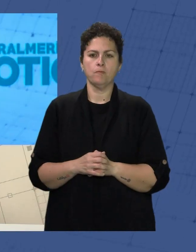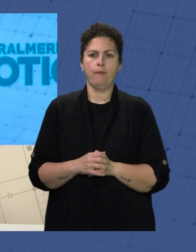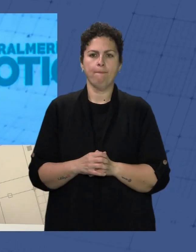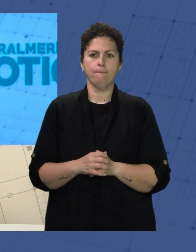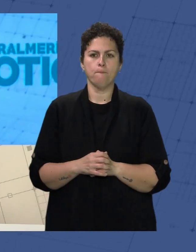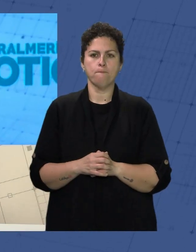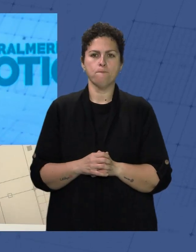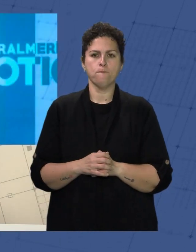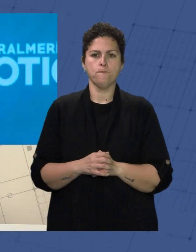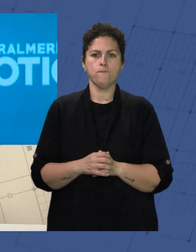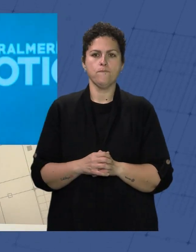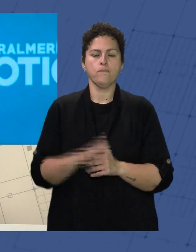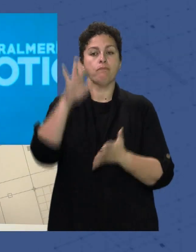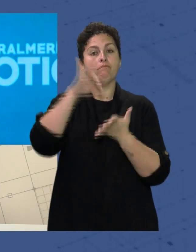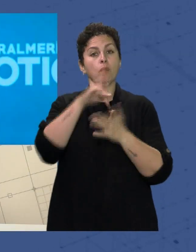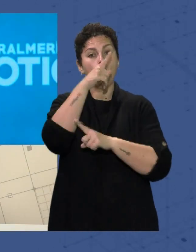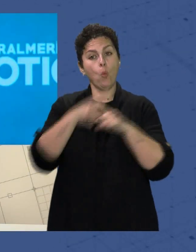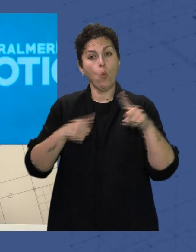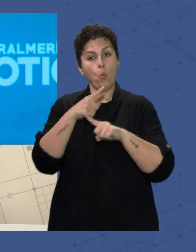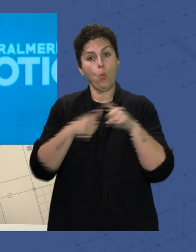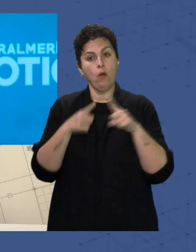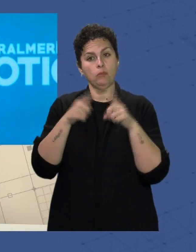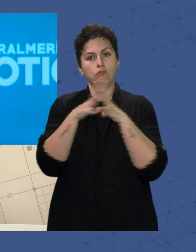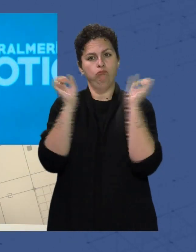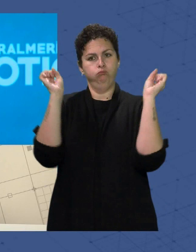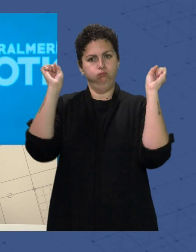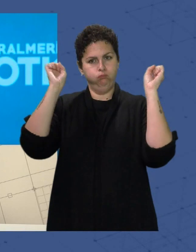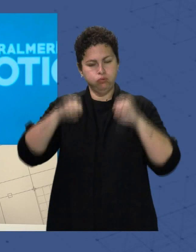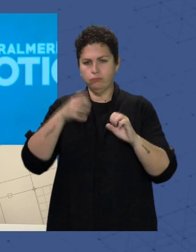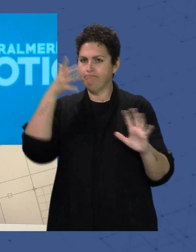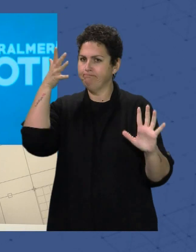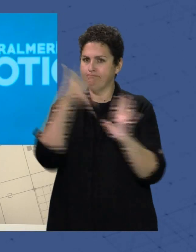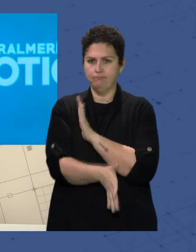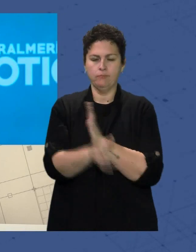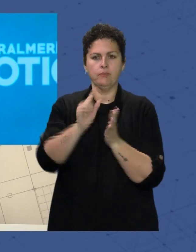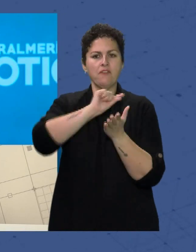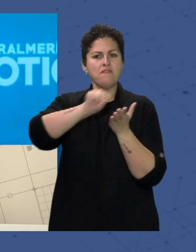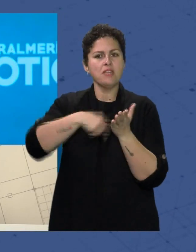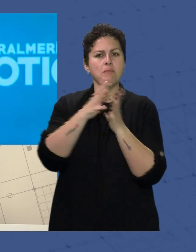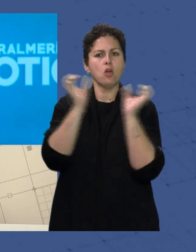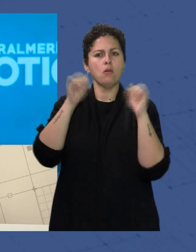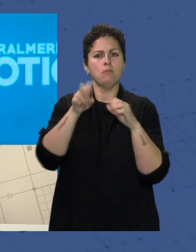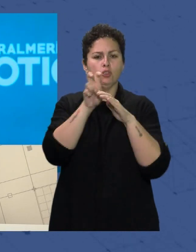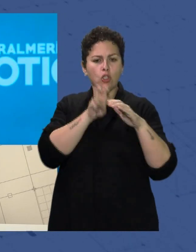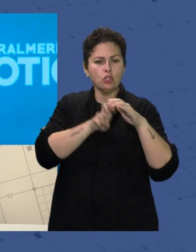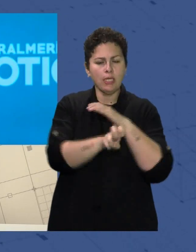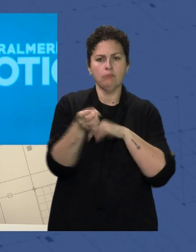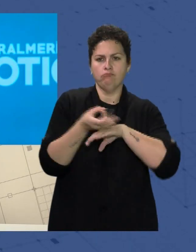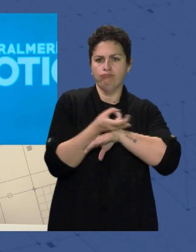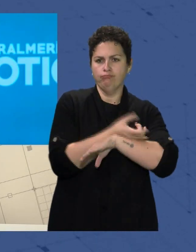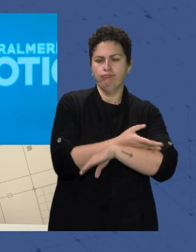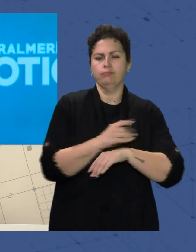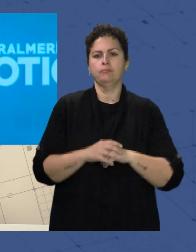En la jornada del jueves Se acordaba El acuerdo definitivo Para la firma Del convenio Del soterramiento De las vías del tren